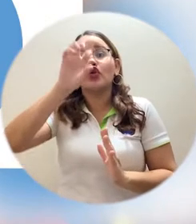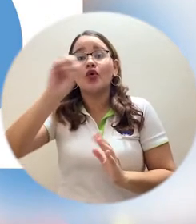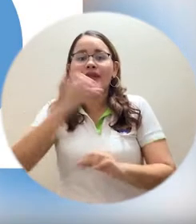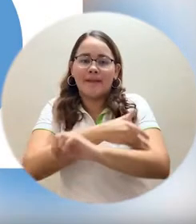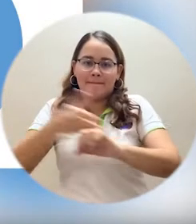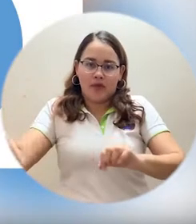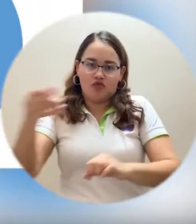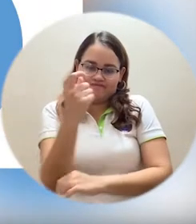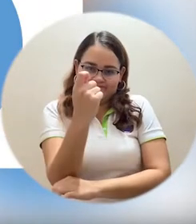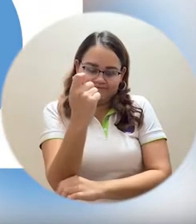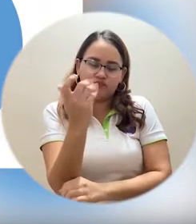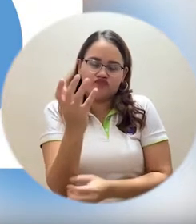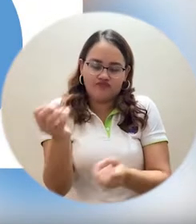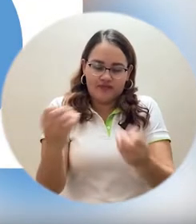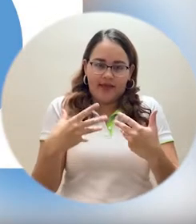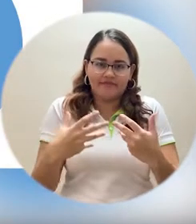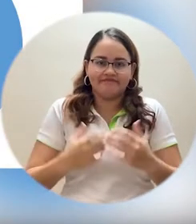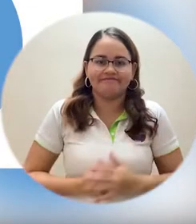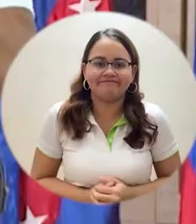de pesos.